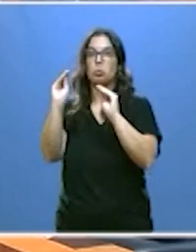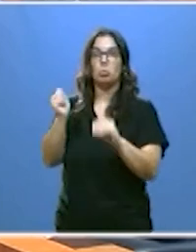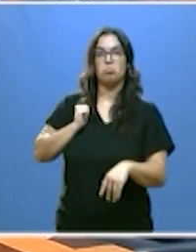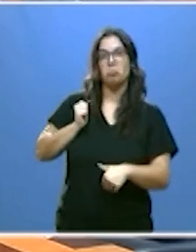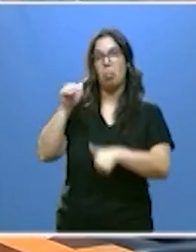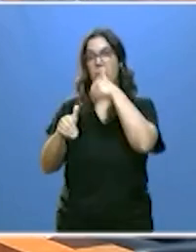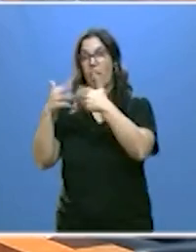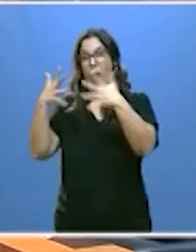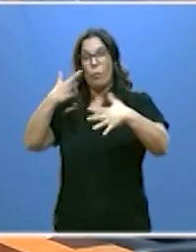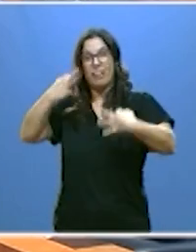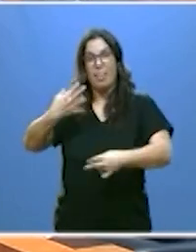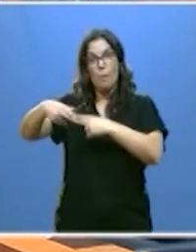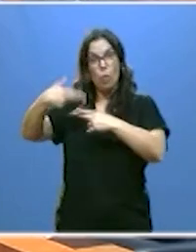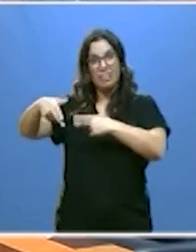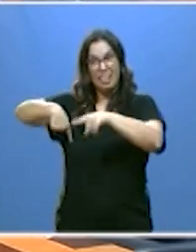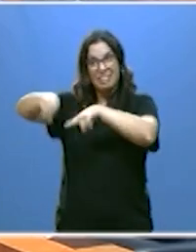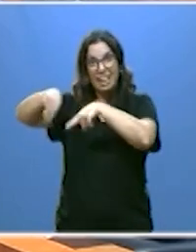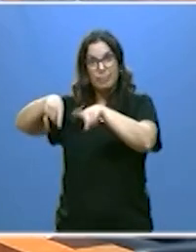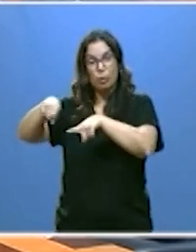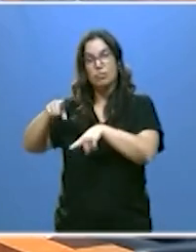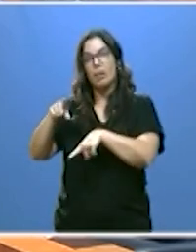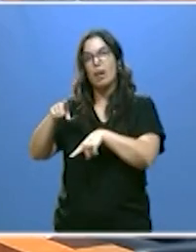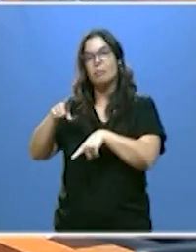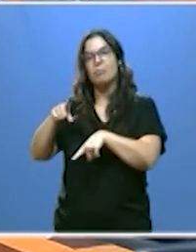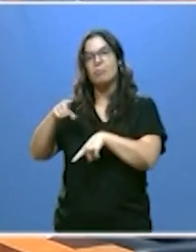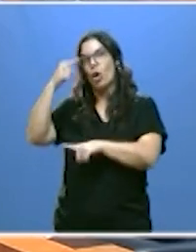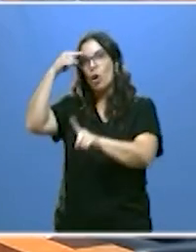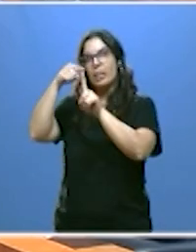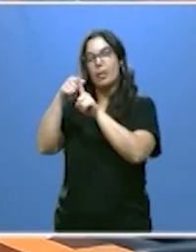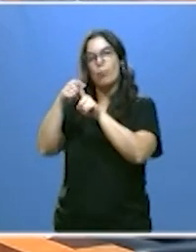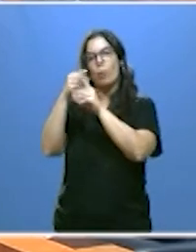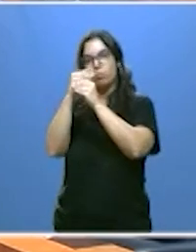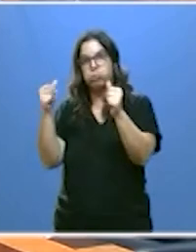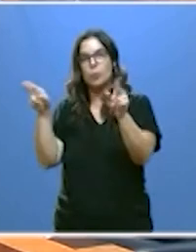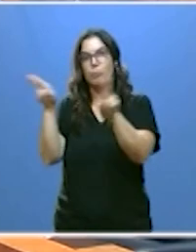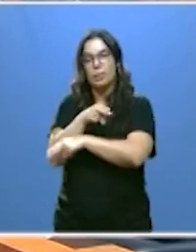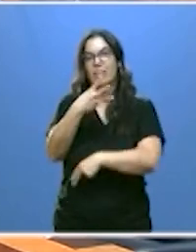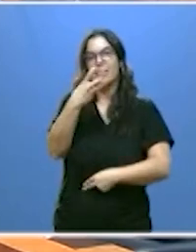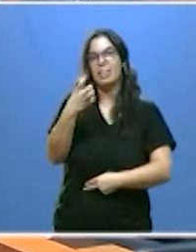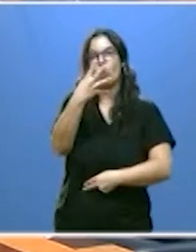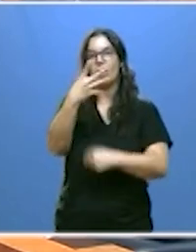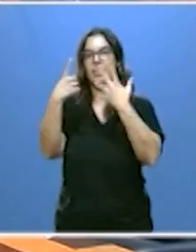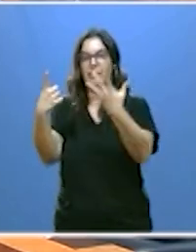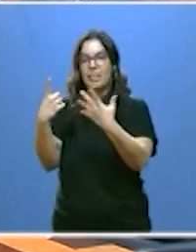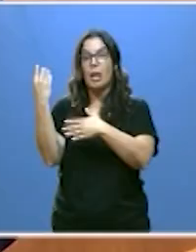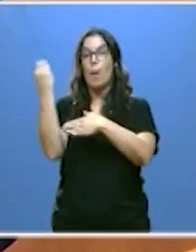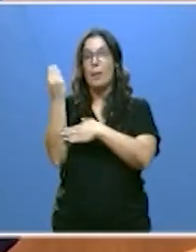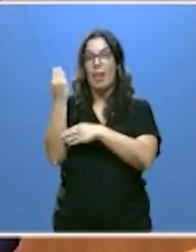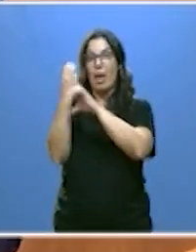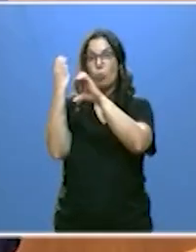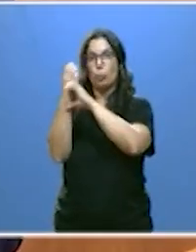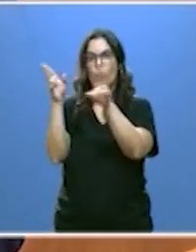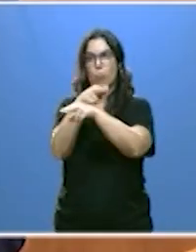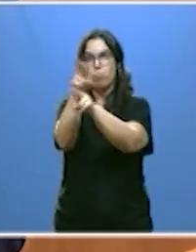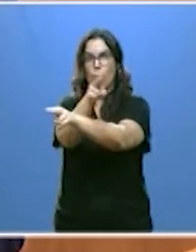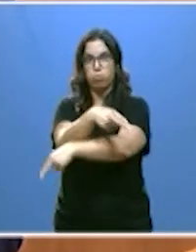política real de transporte contempla suprimir 346 paradas de autobuses en nuestros